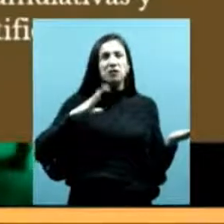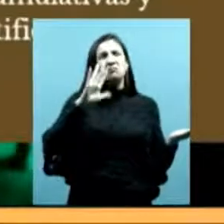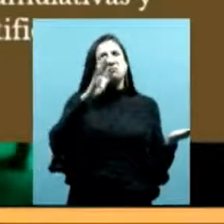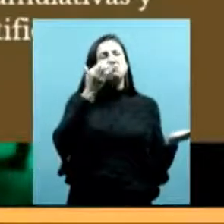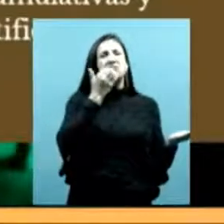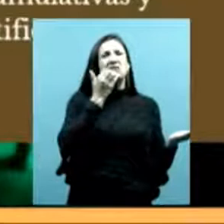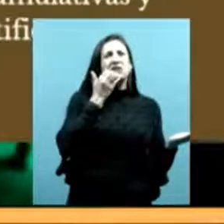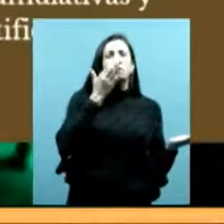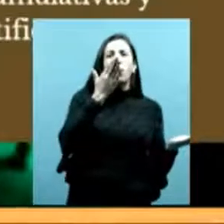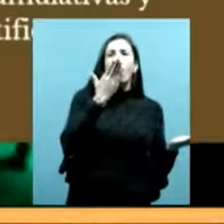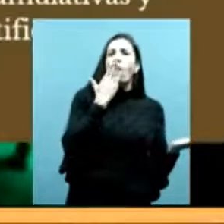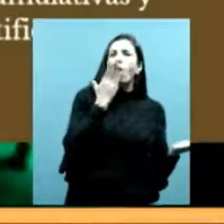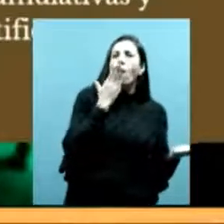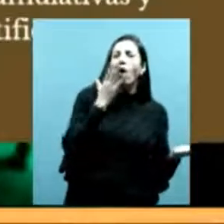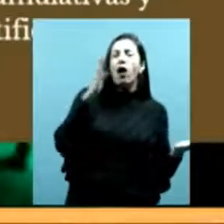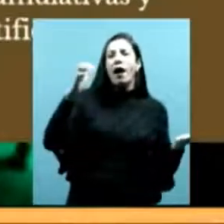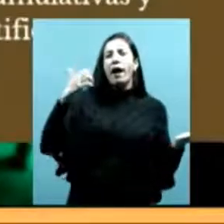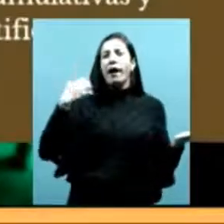indígenas,